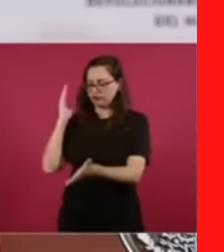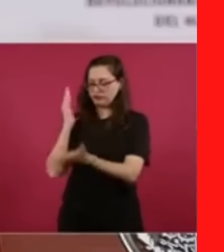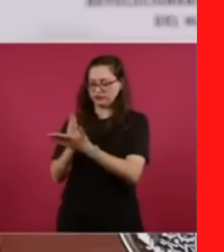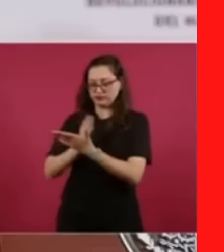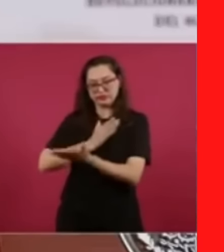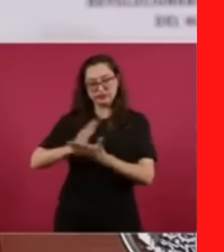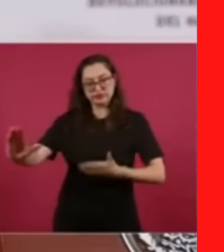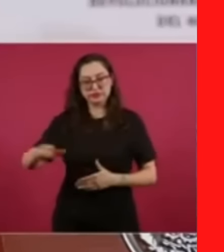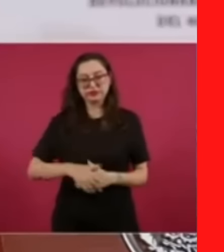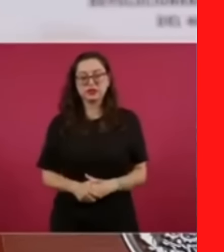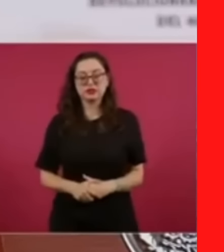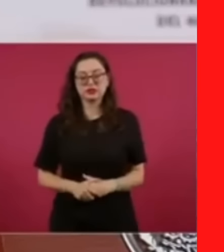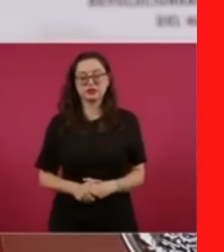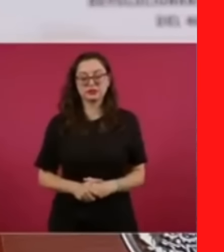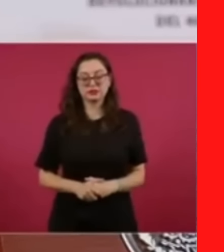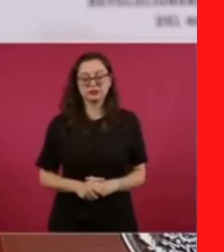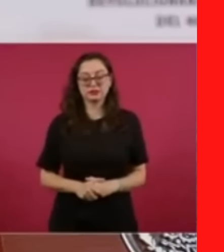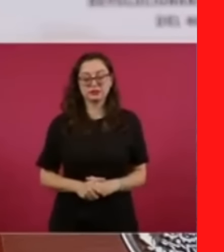por encargo.